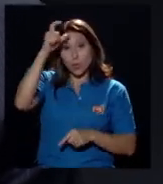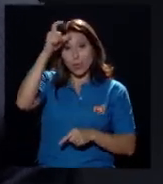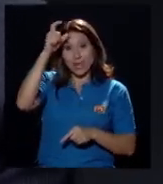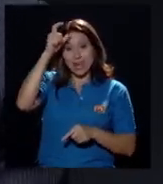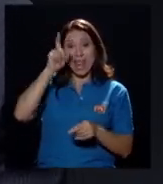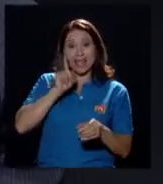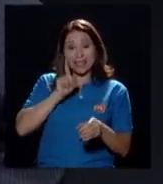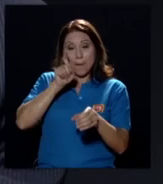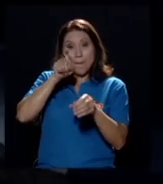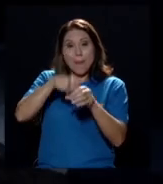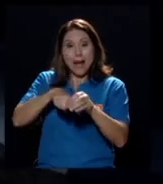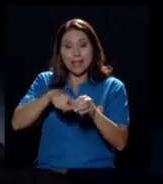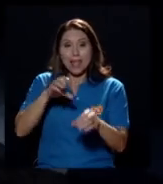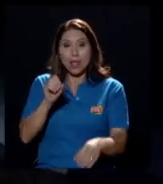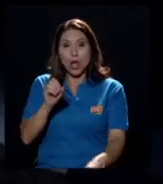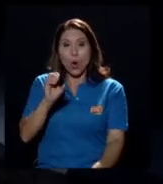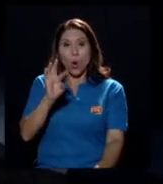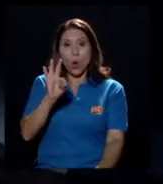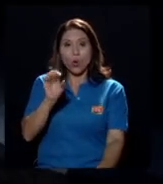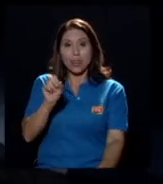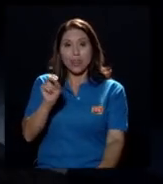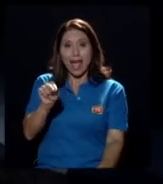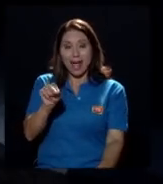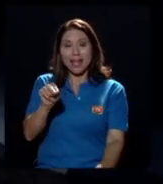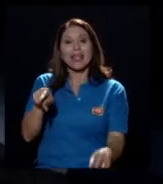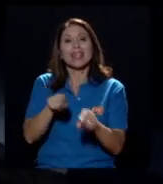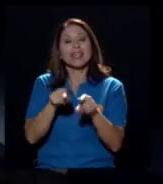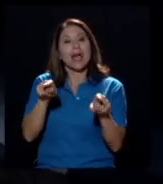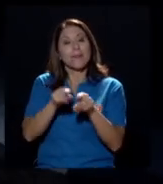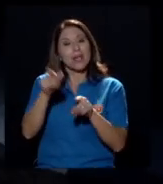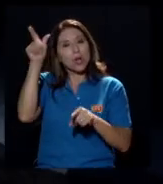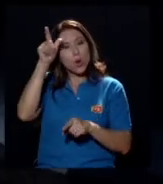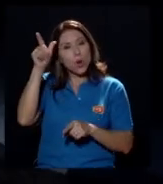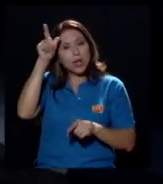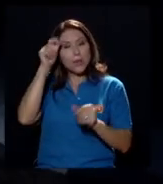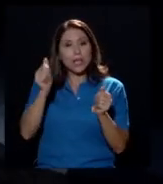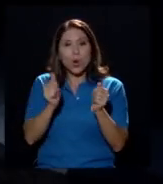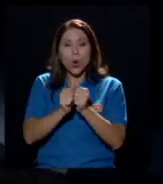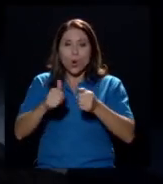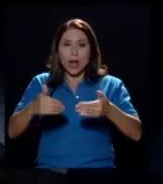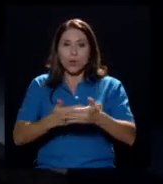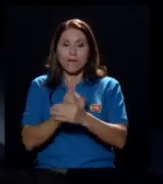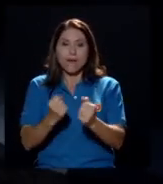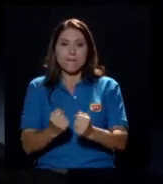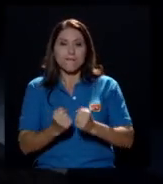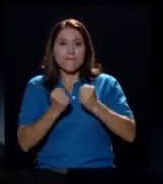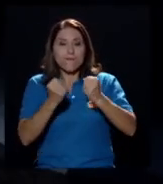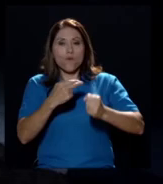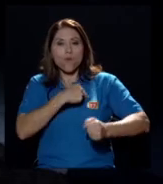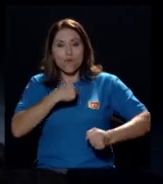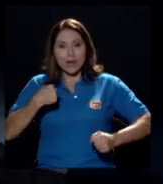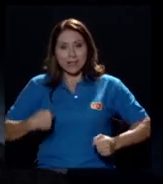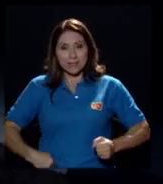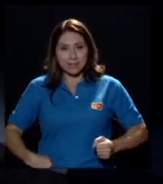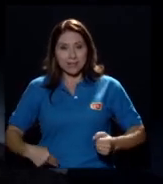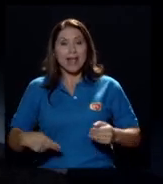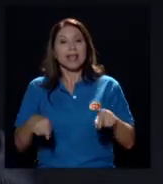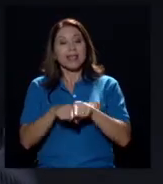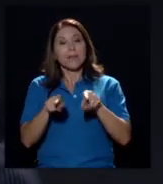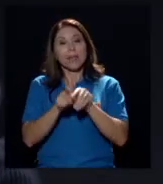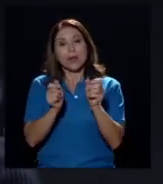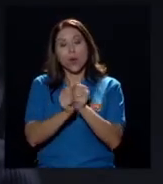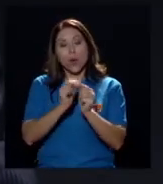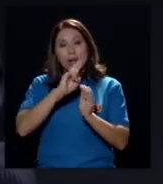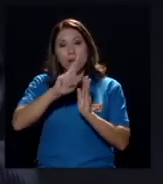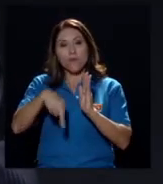OTAN y lógicamente también con la nueva fuerza de China y el rol de Rusia